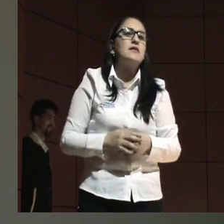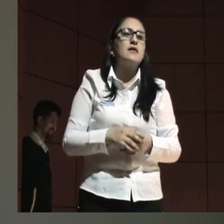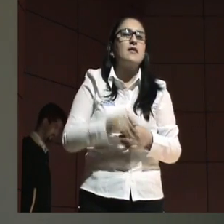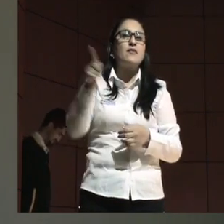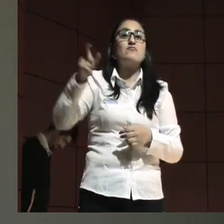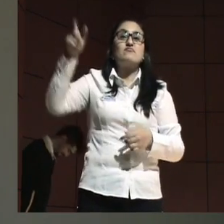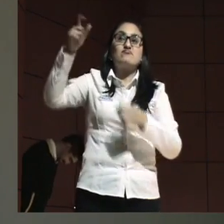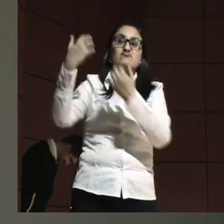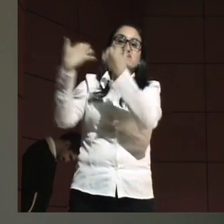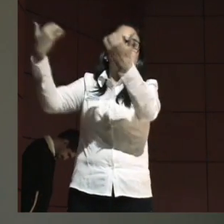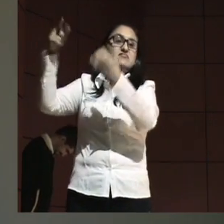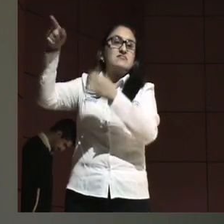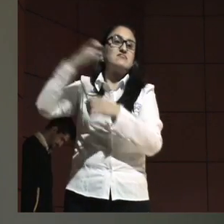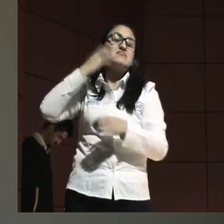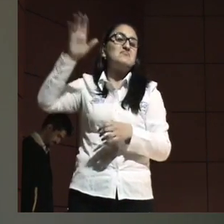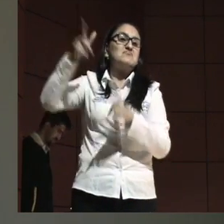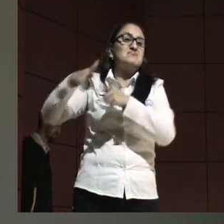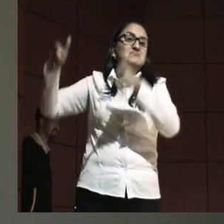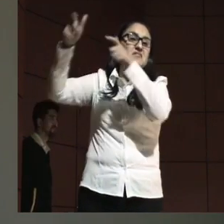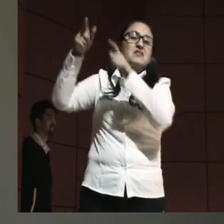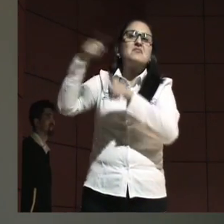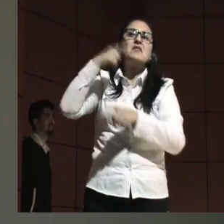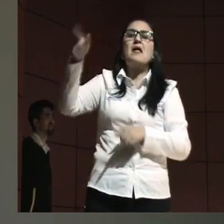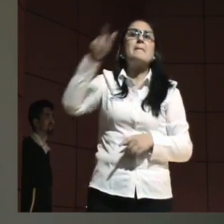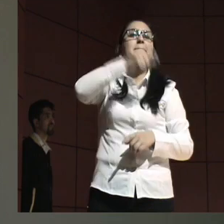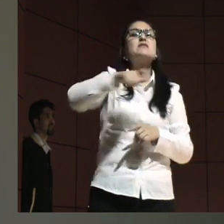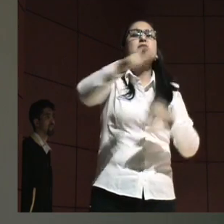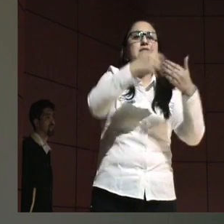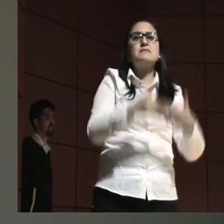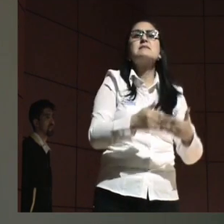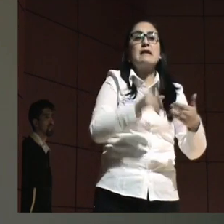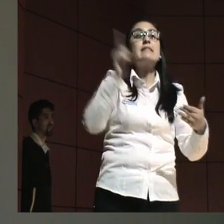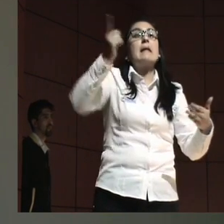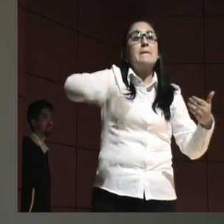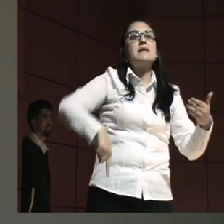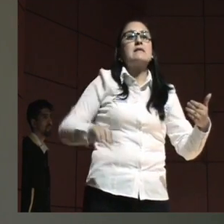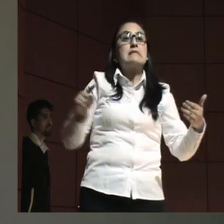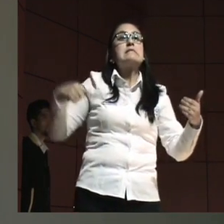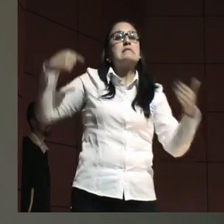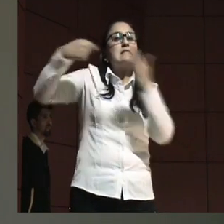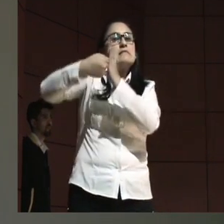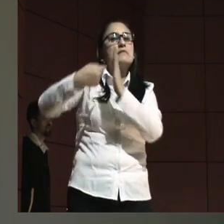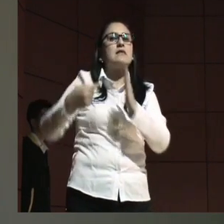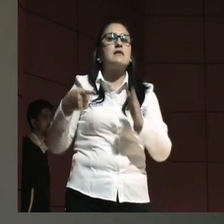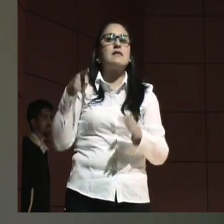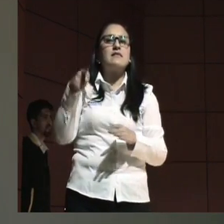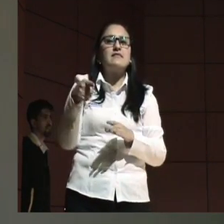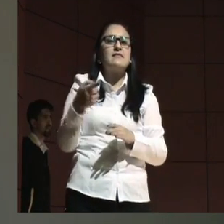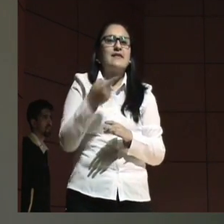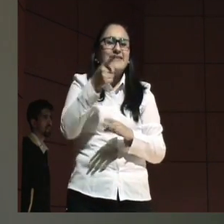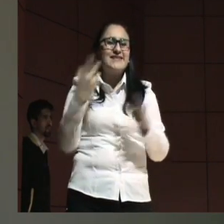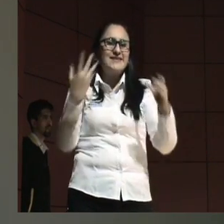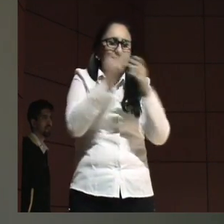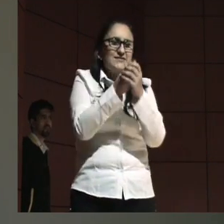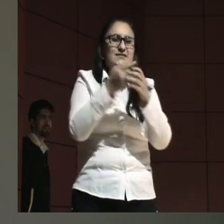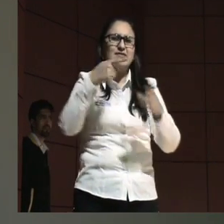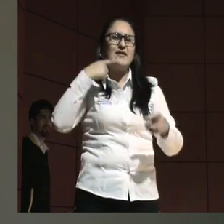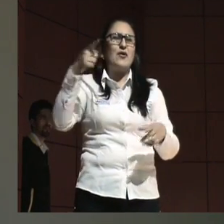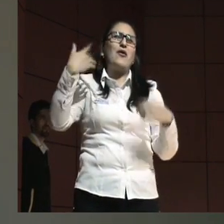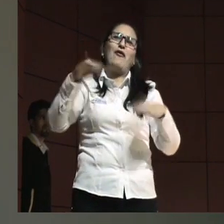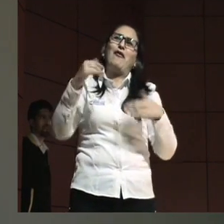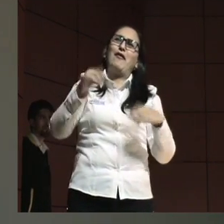a un senador allá se le ocurre, coloquemos el parágrafo que las personas con discapacidad también. Eso todo el mundo diría, tan inclusivo el senador.